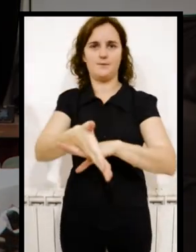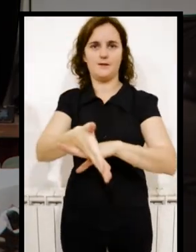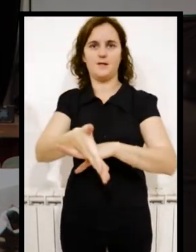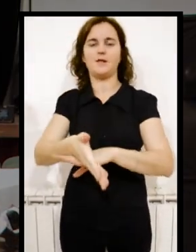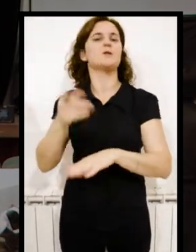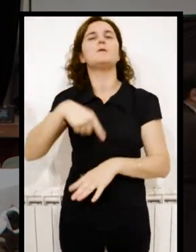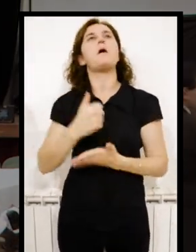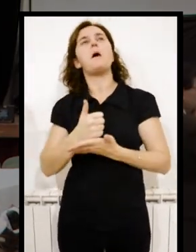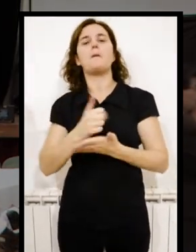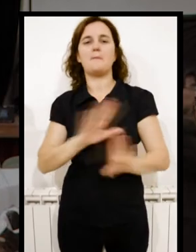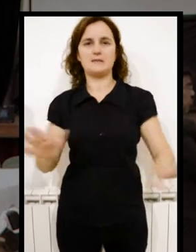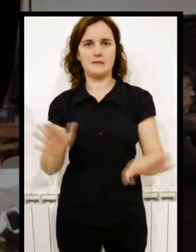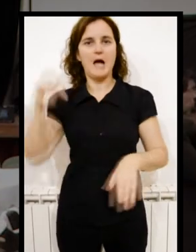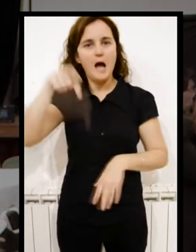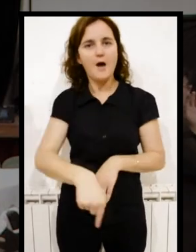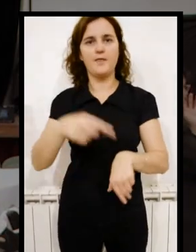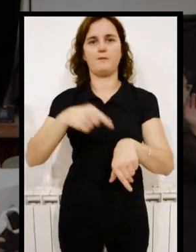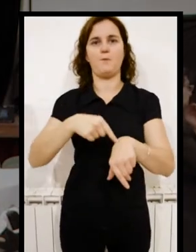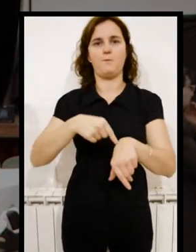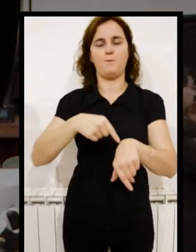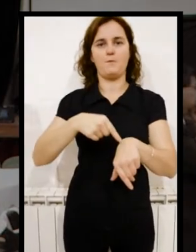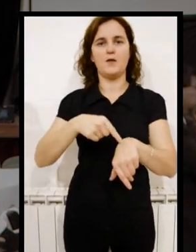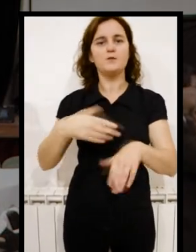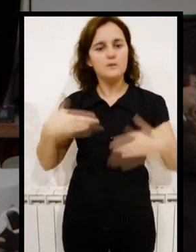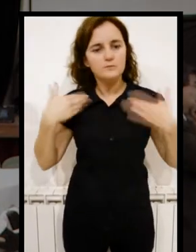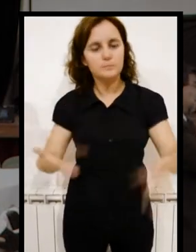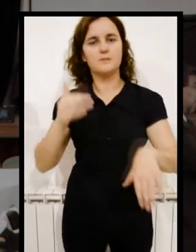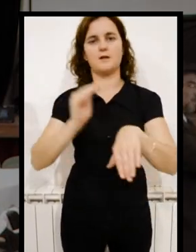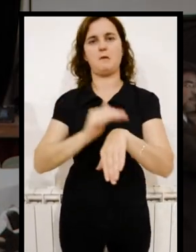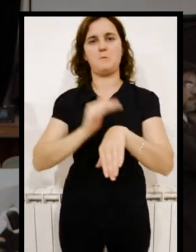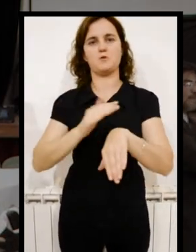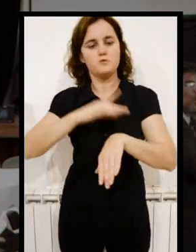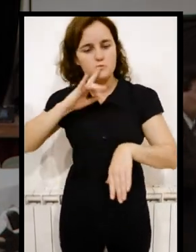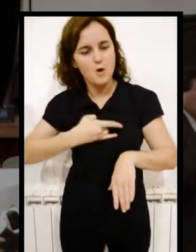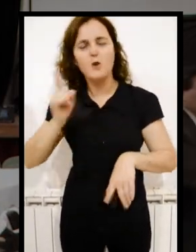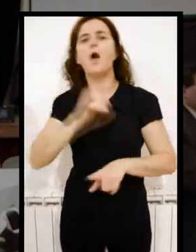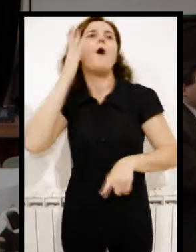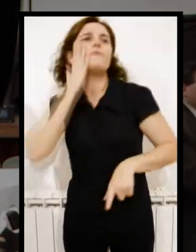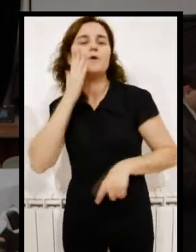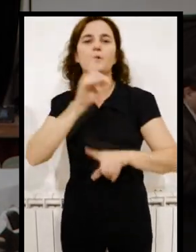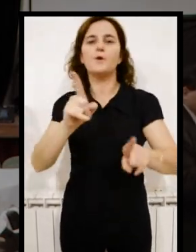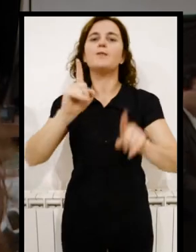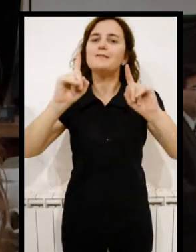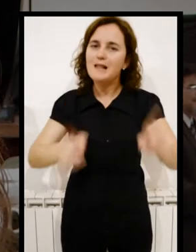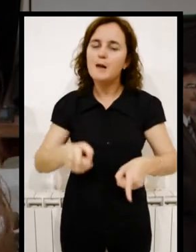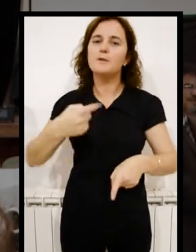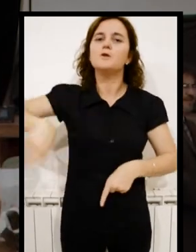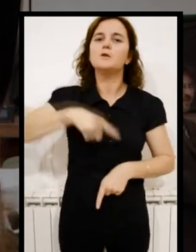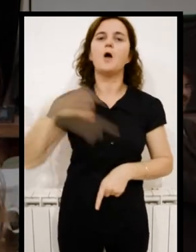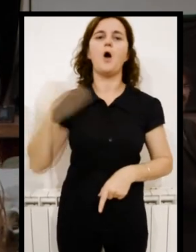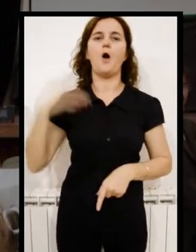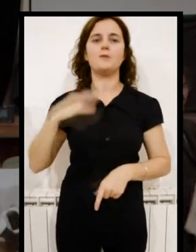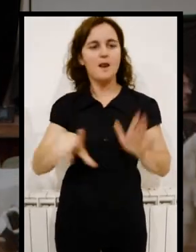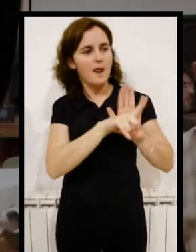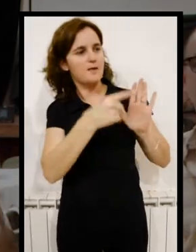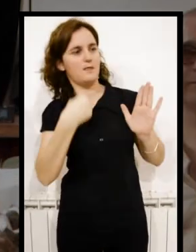lo tanto, ya no se puede esperar más. Ya es tiempo de que asumamos nuestra responsabilidad, no porque somos buenas personas, sino porque,